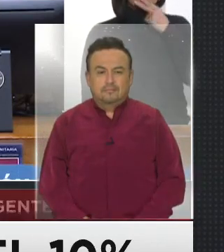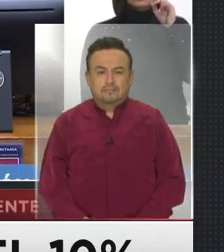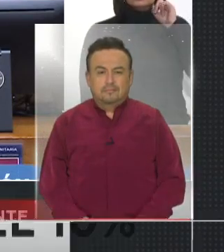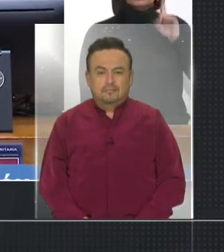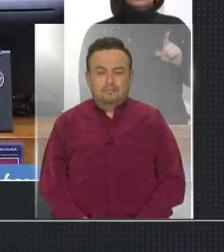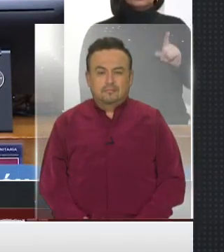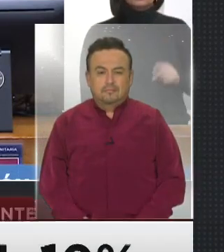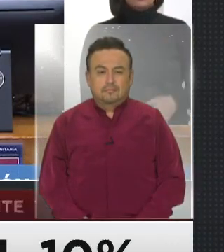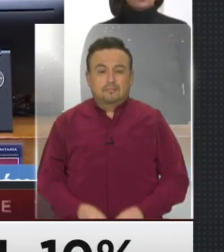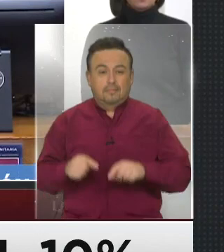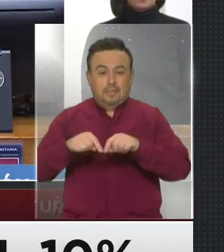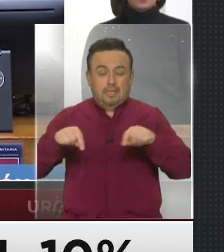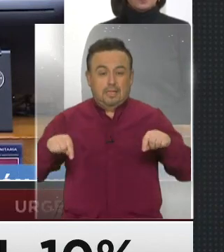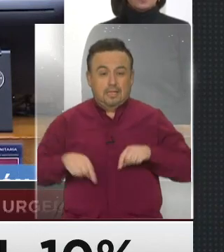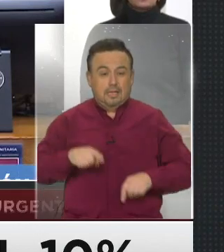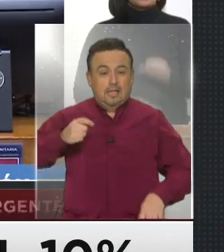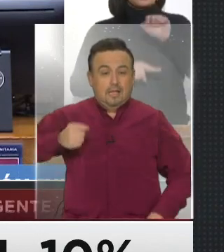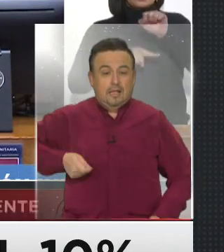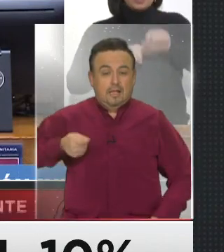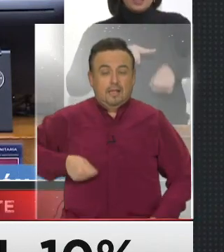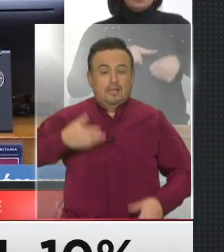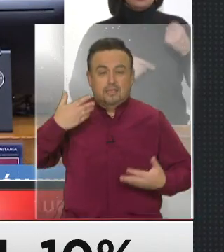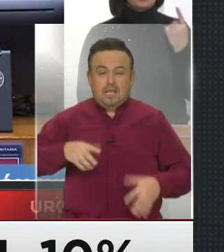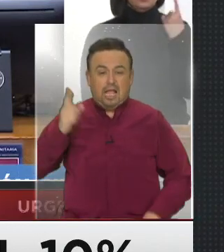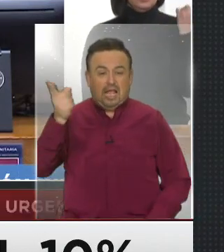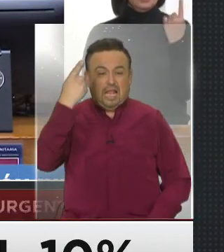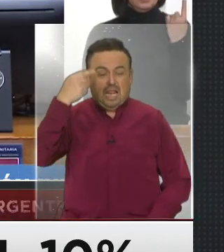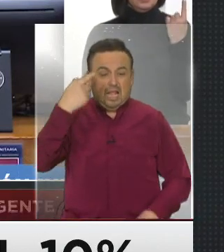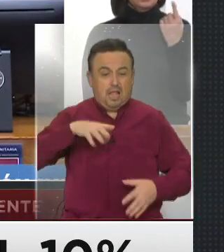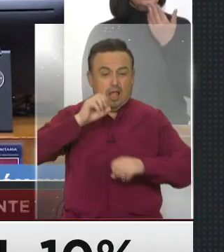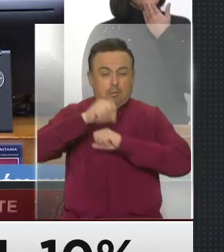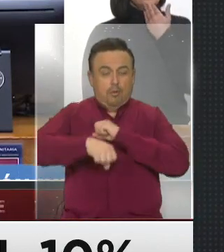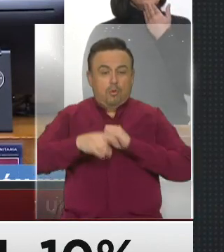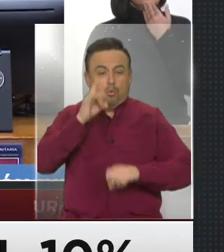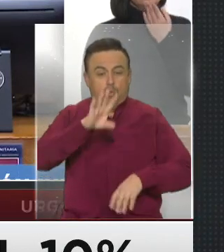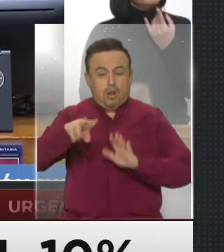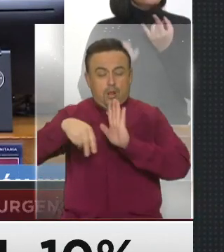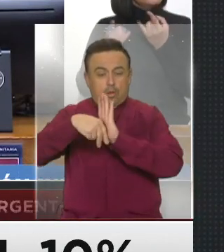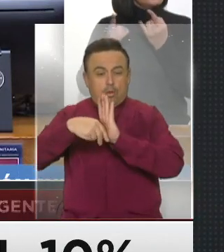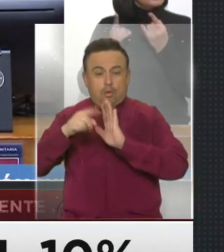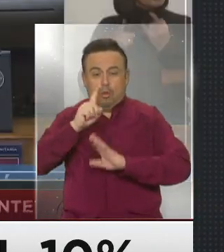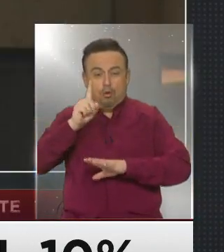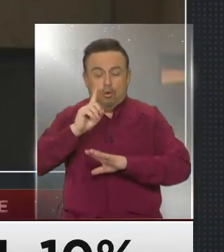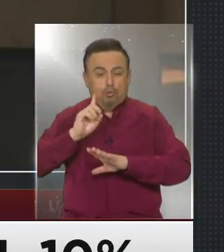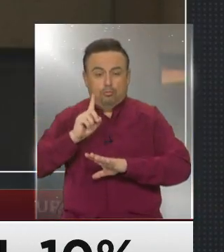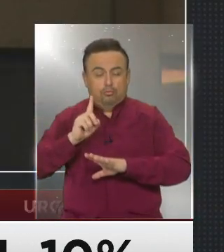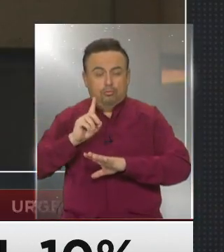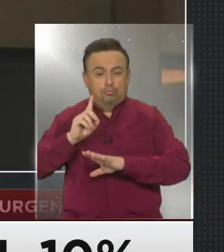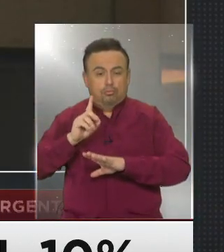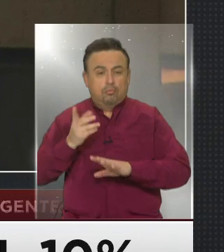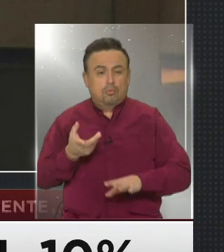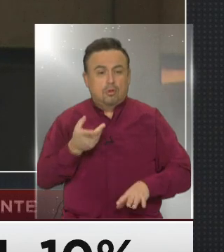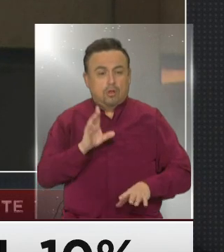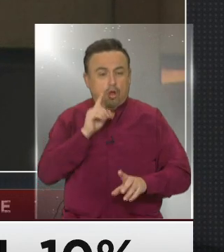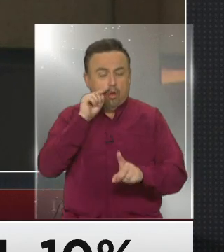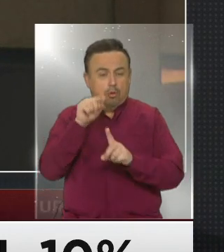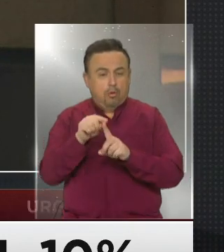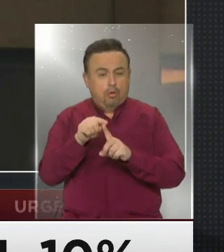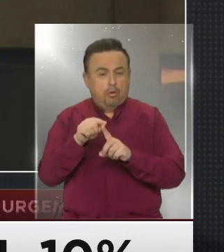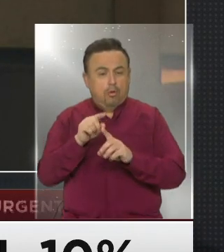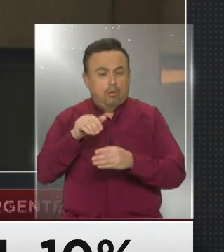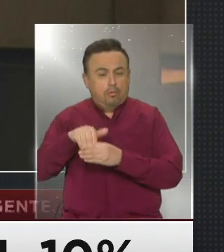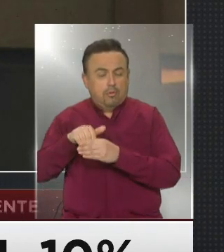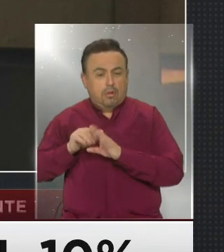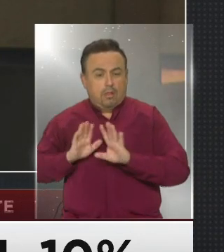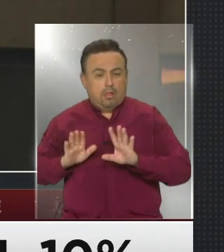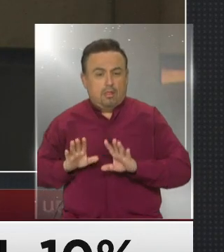La sala del Senado en lo también la única norma que no fue objeto de votación